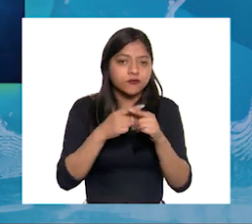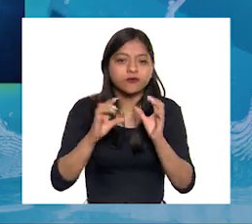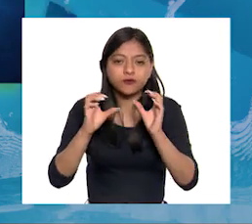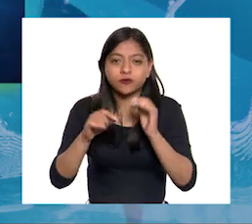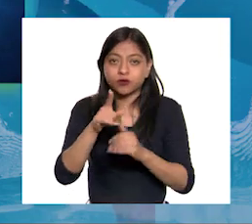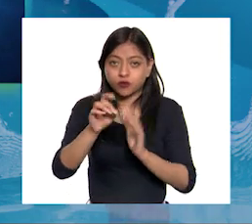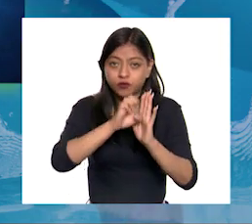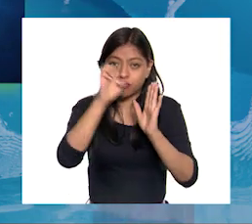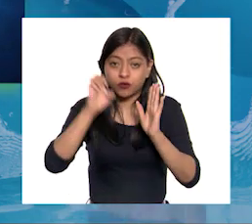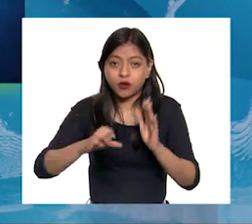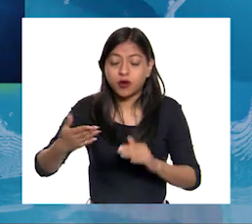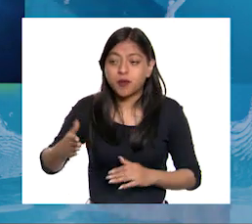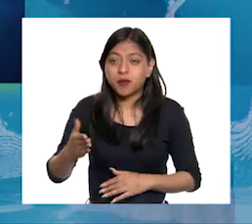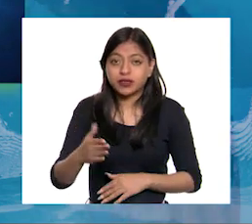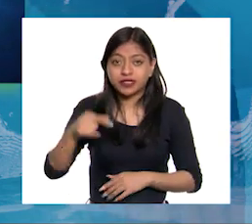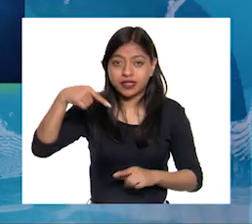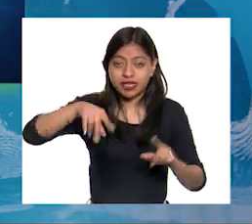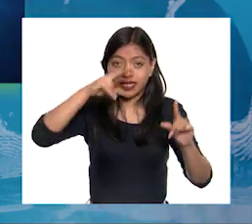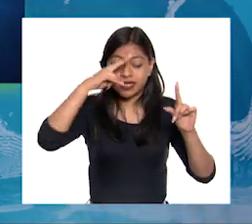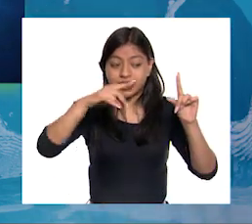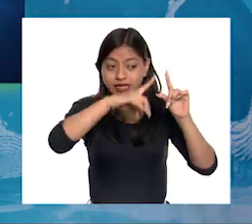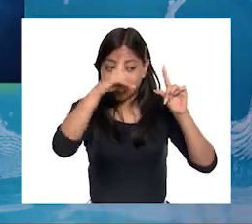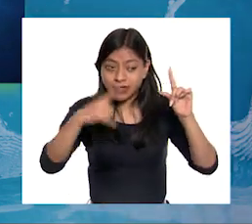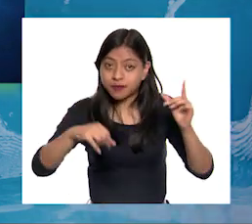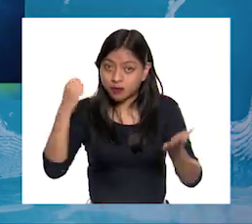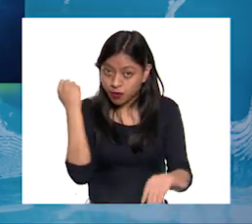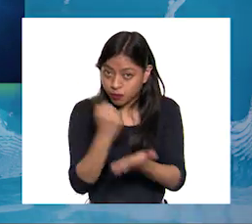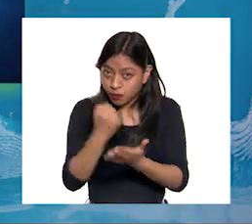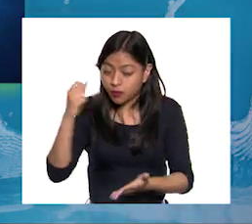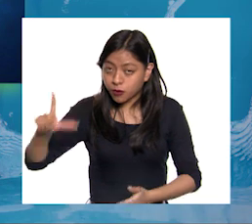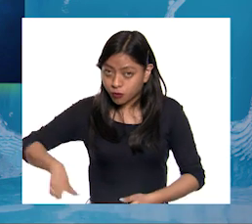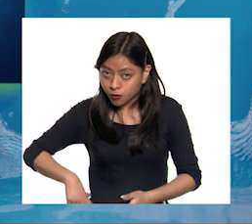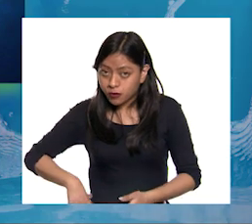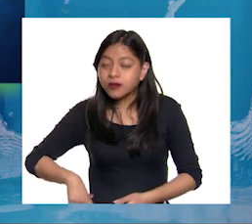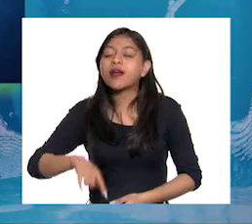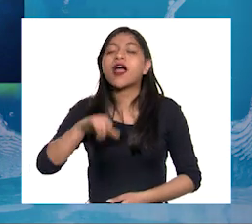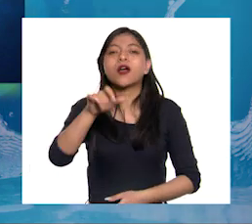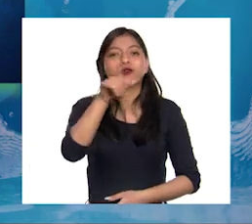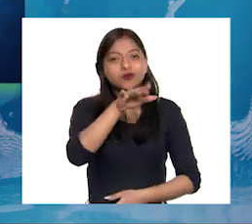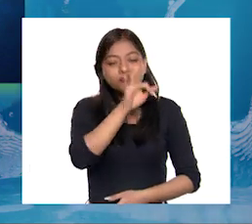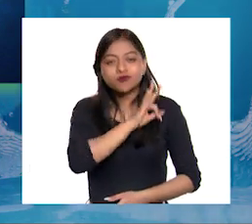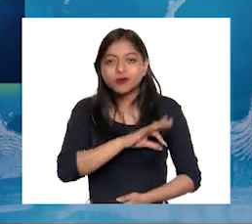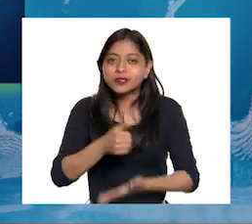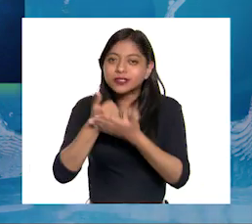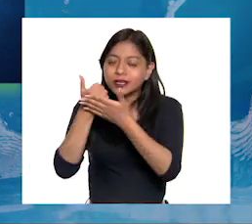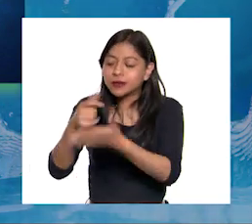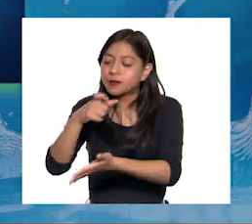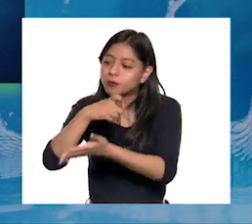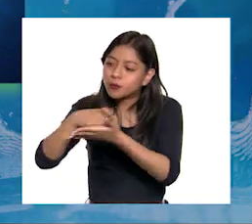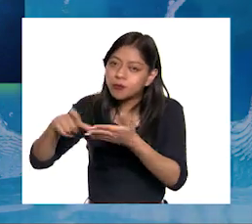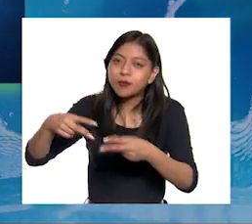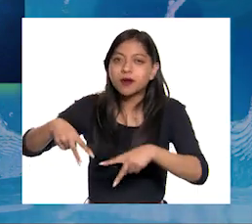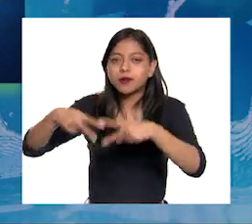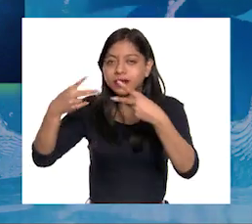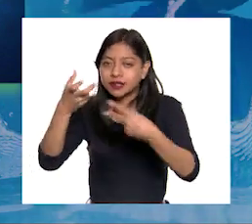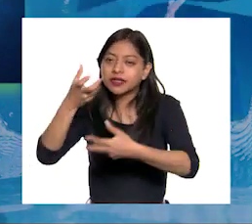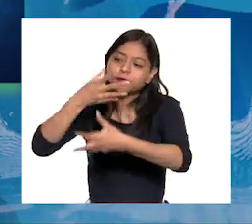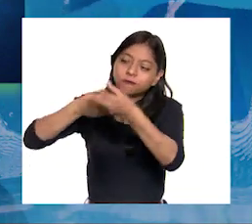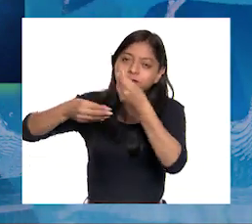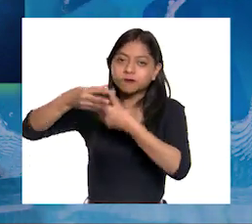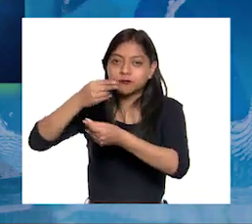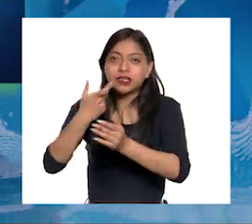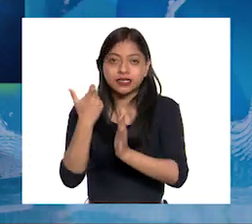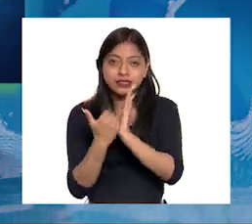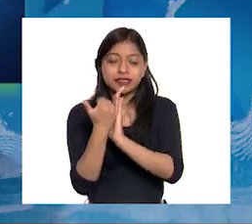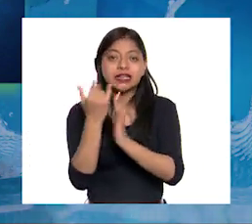el pescado, que es de origen nacional certificado Contribuimos con el desarrollo de los pequeños comercios Ayudamos a conservar los ecosistemas